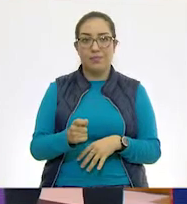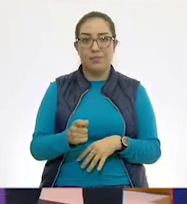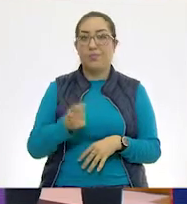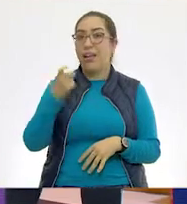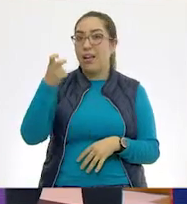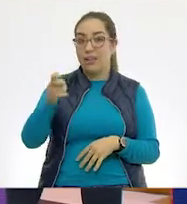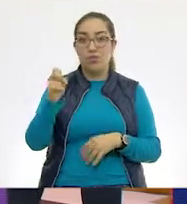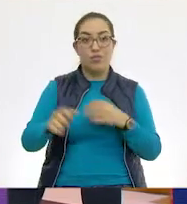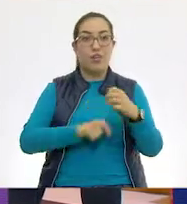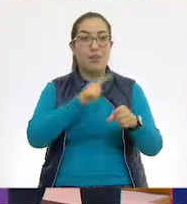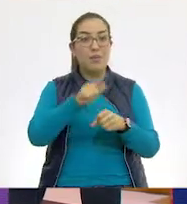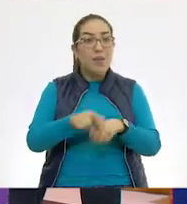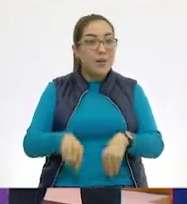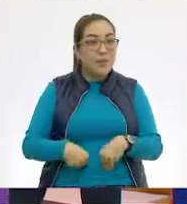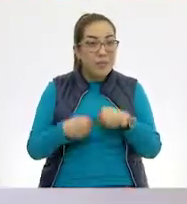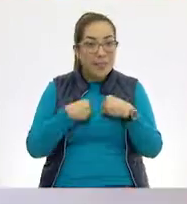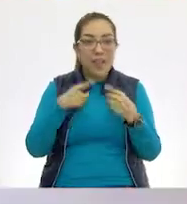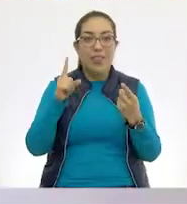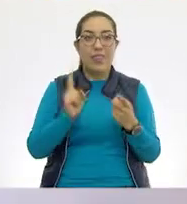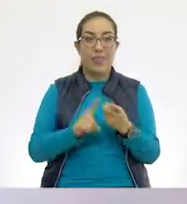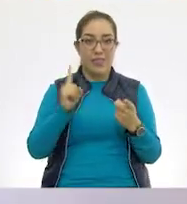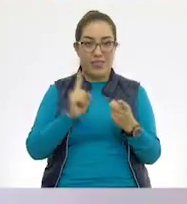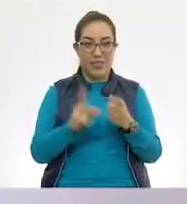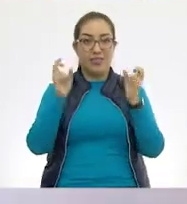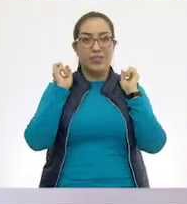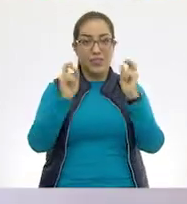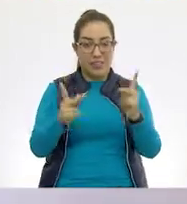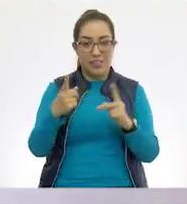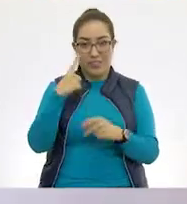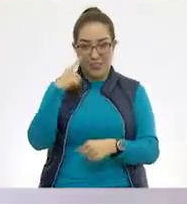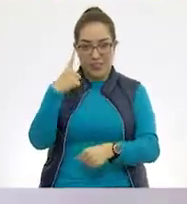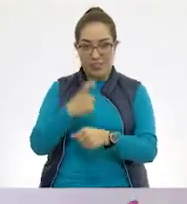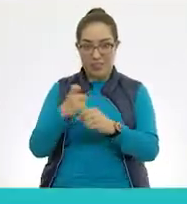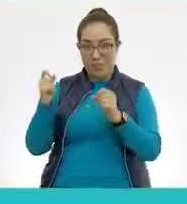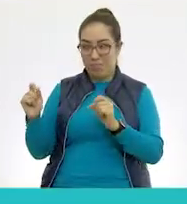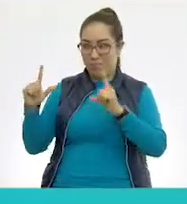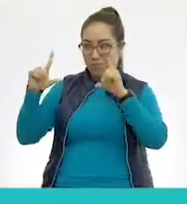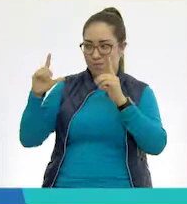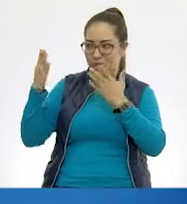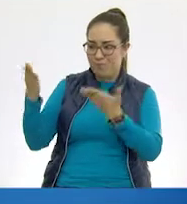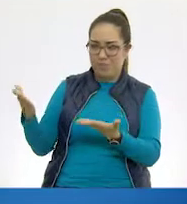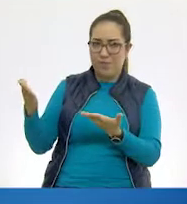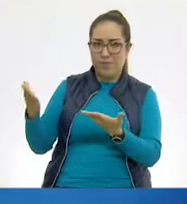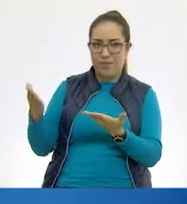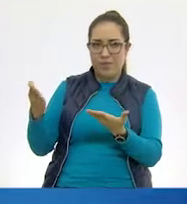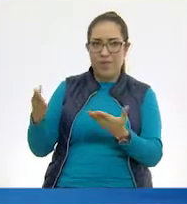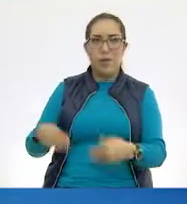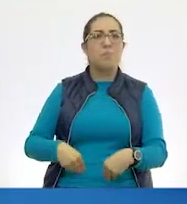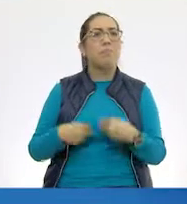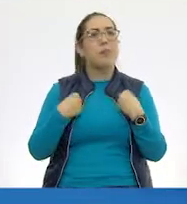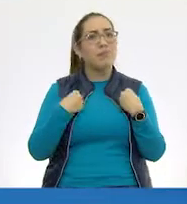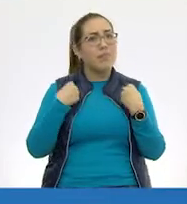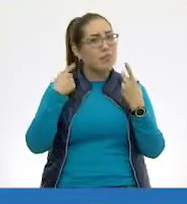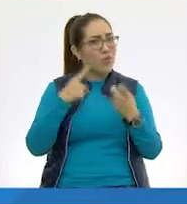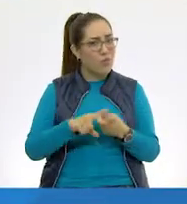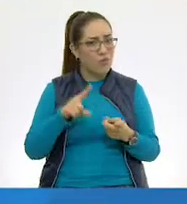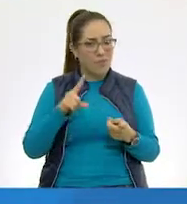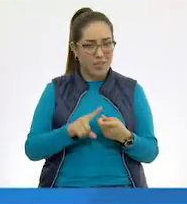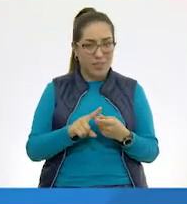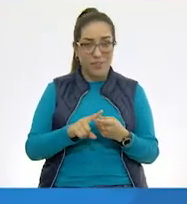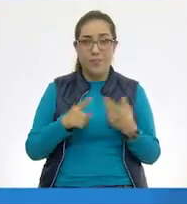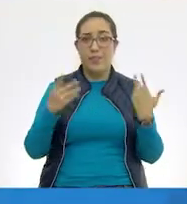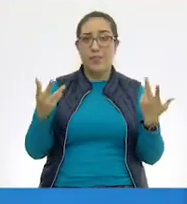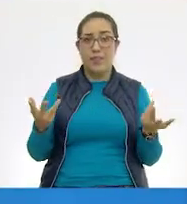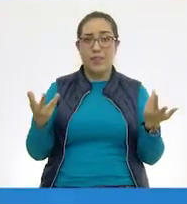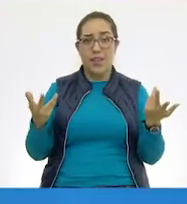animales. Empezamos por ahí. ¿Sale? Muy bien. Vamos a ver en pantalla dónde es que habitan estos animales. Los